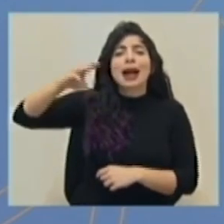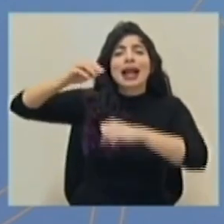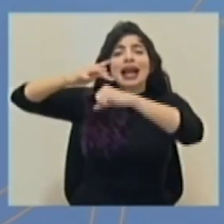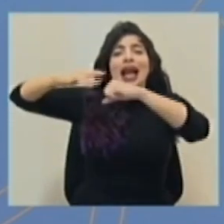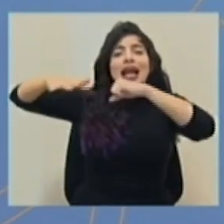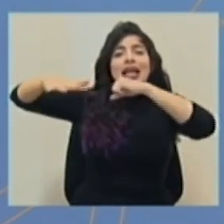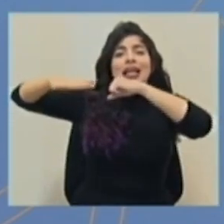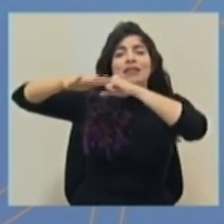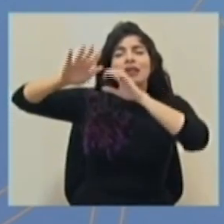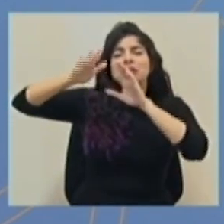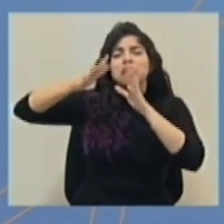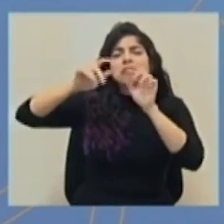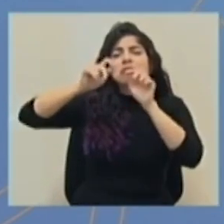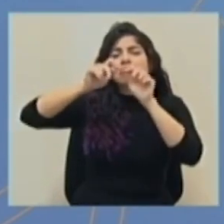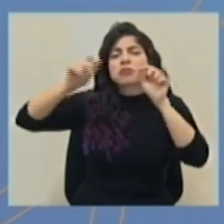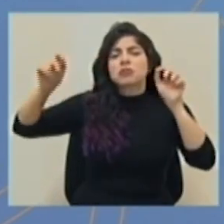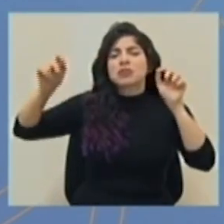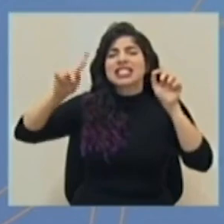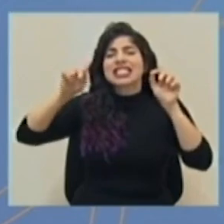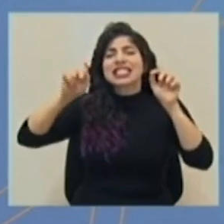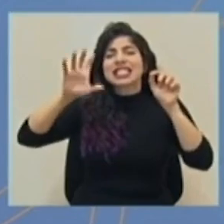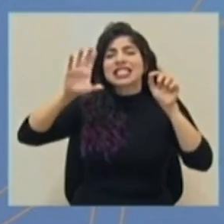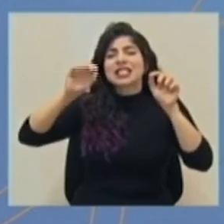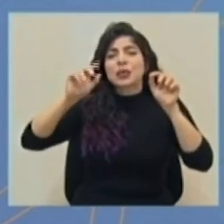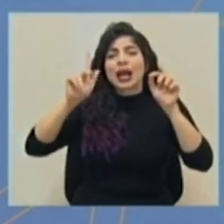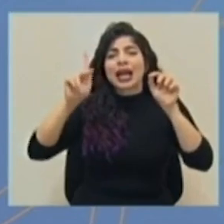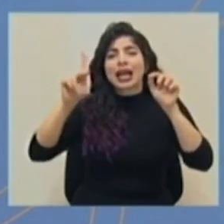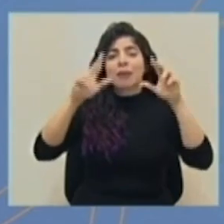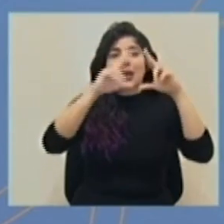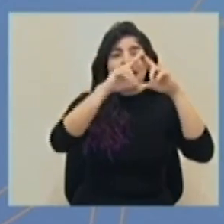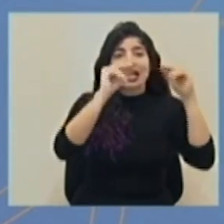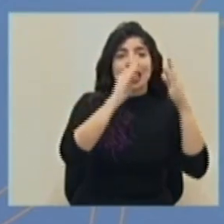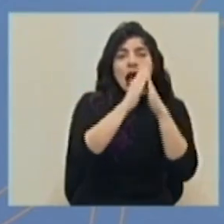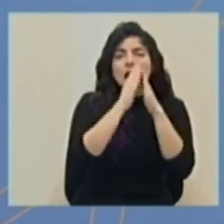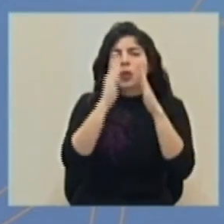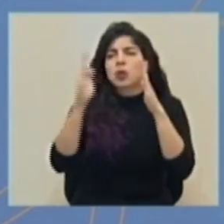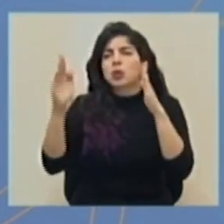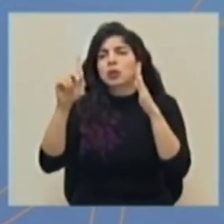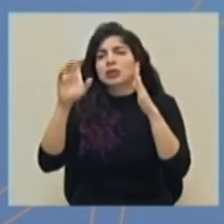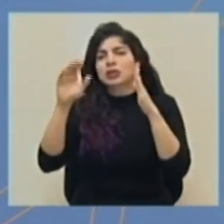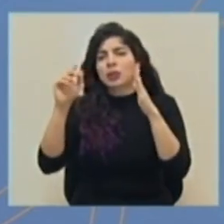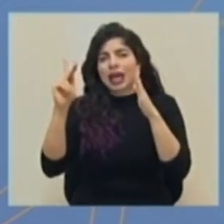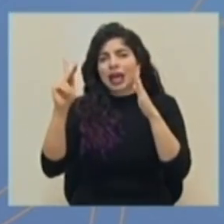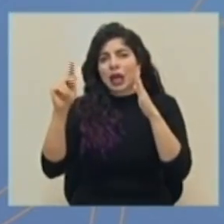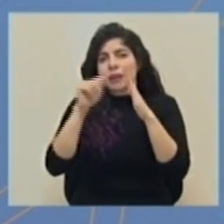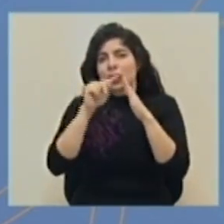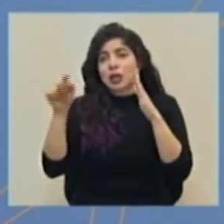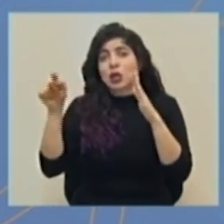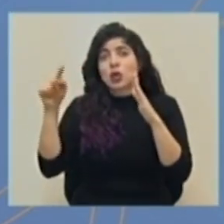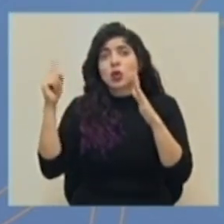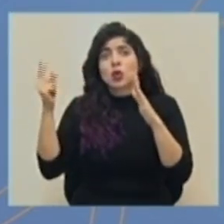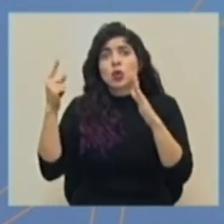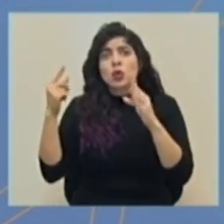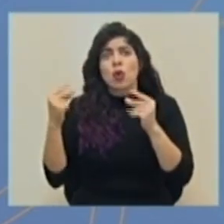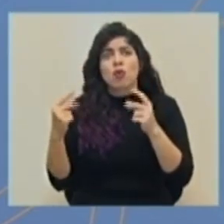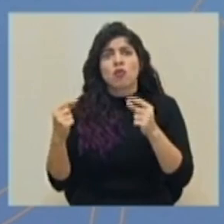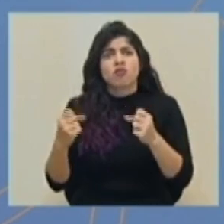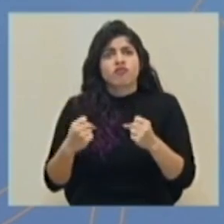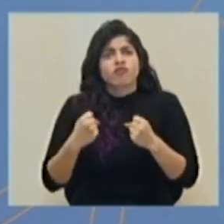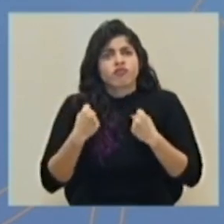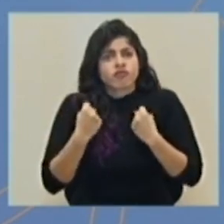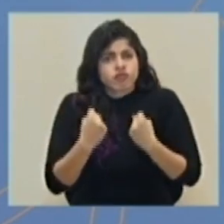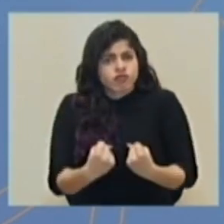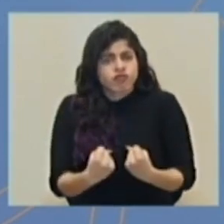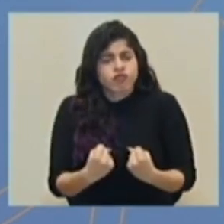a ciento cincuenta kilómetros de la costa caribeña de Nicaragua. Es un huracán realmente que se ha intensificado muy rápidamente,